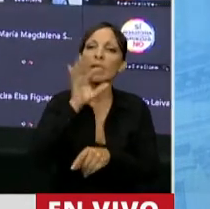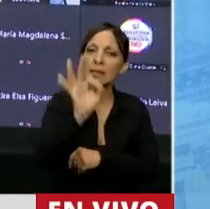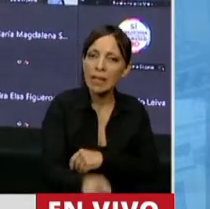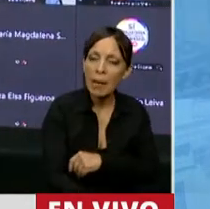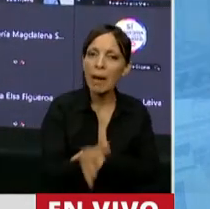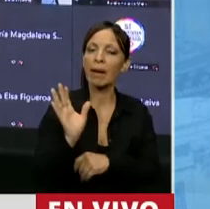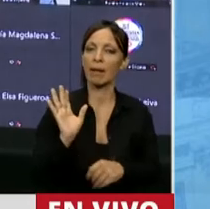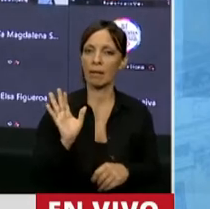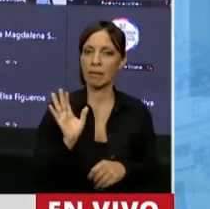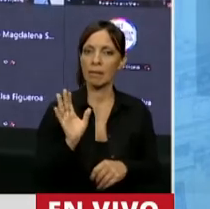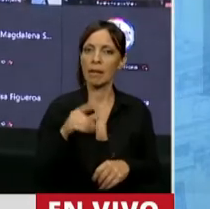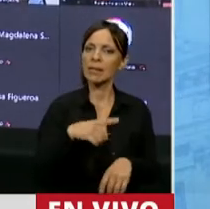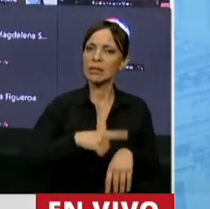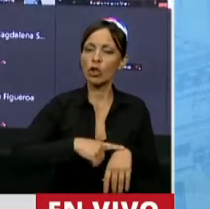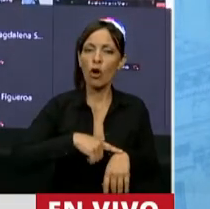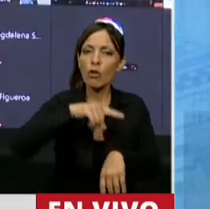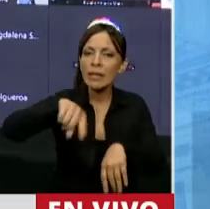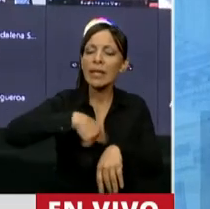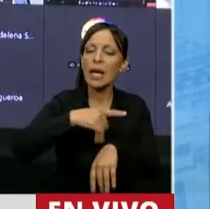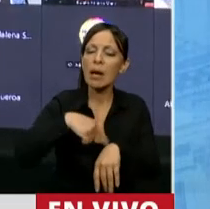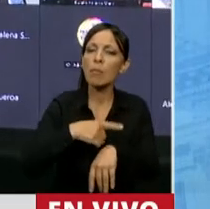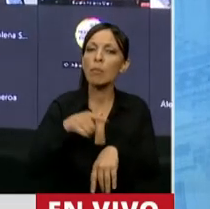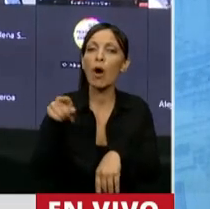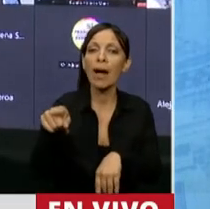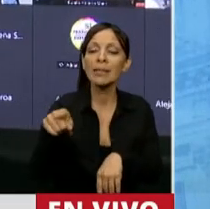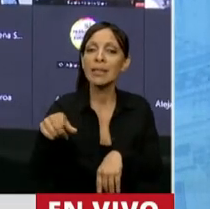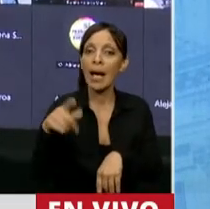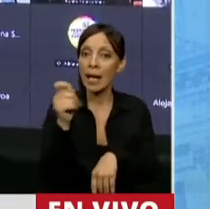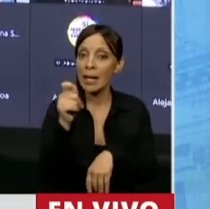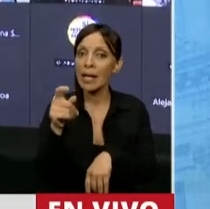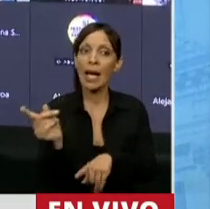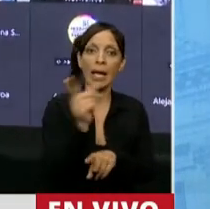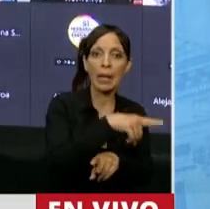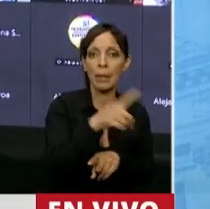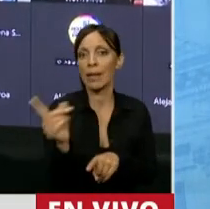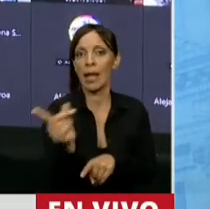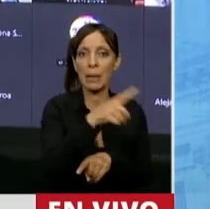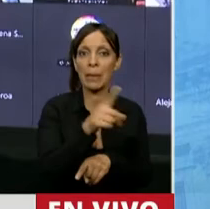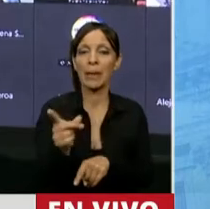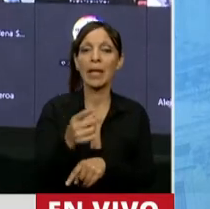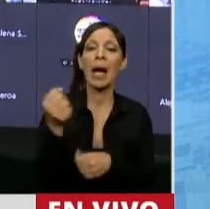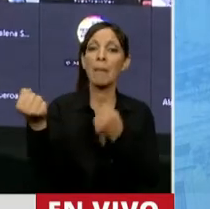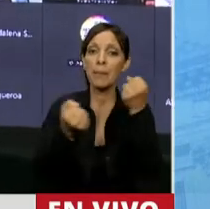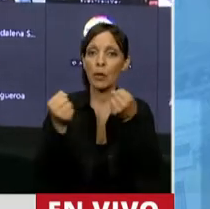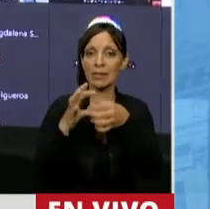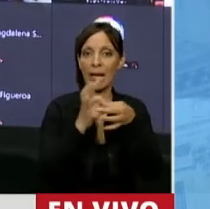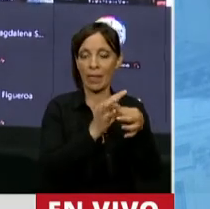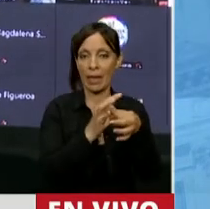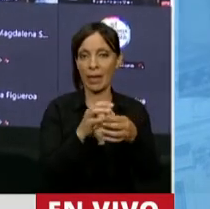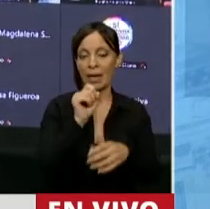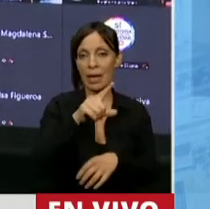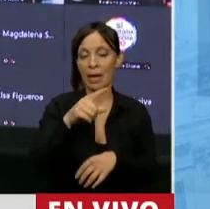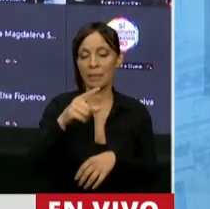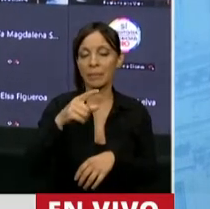que todo el tiempo estaba siendo trasladada con vehículos de la provincia de Santiago del Estero, en especial